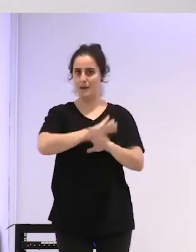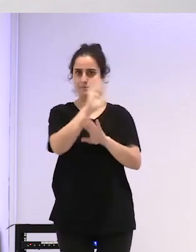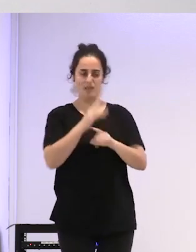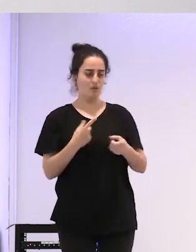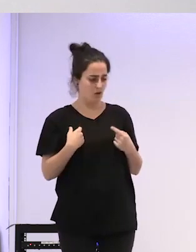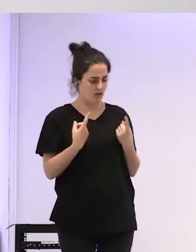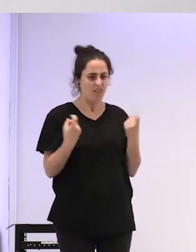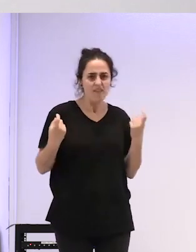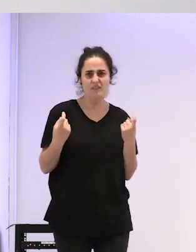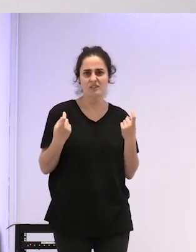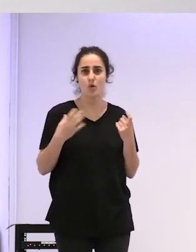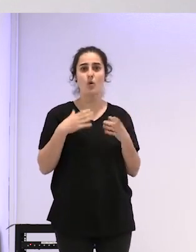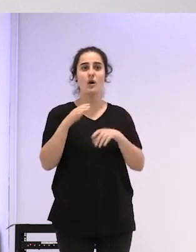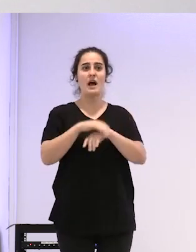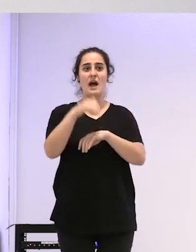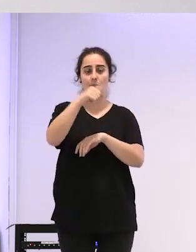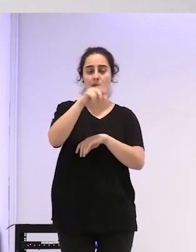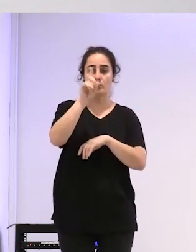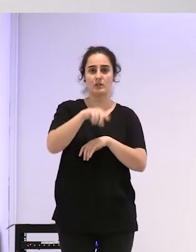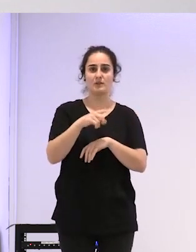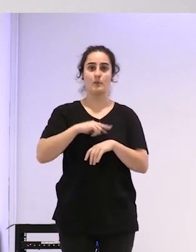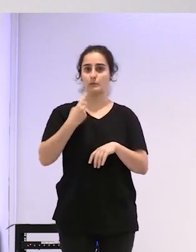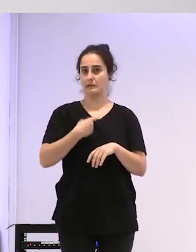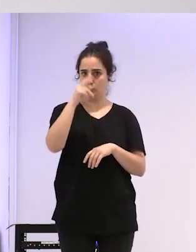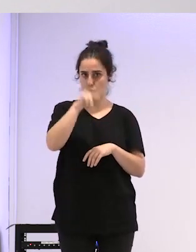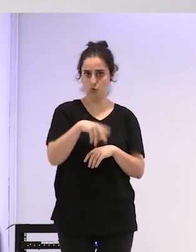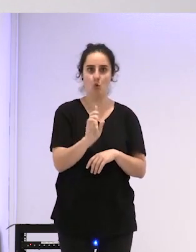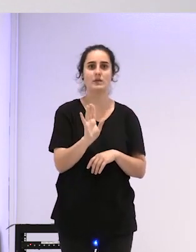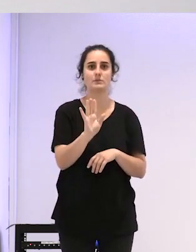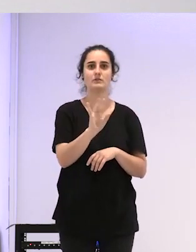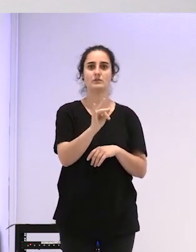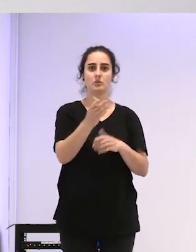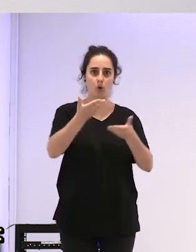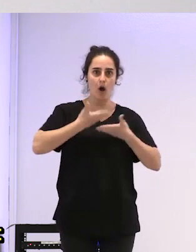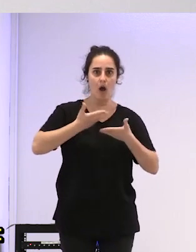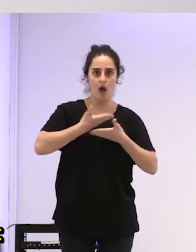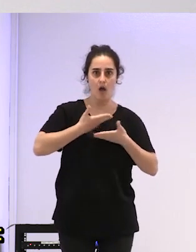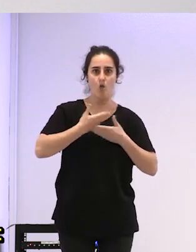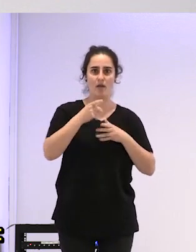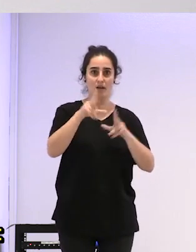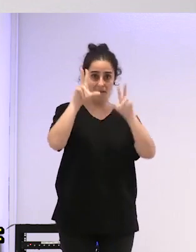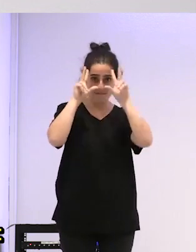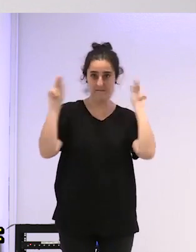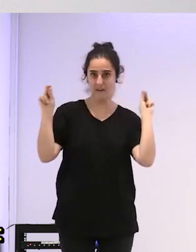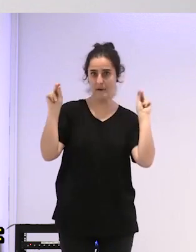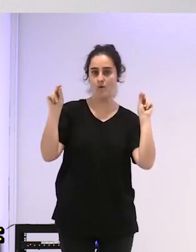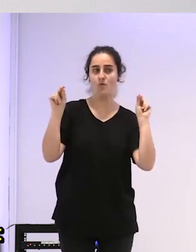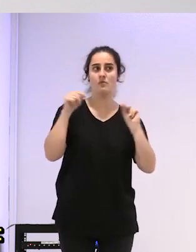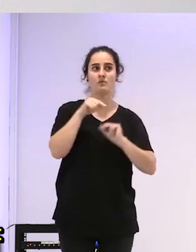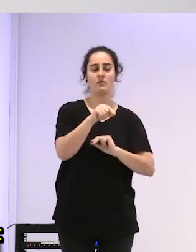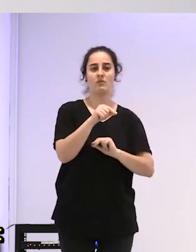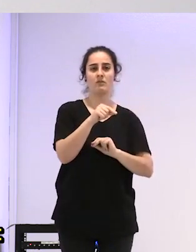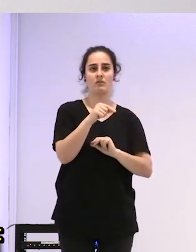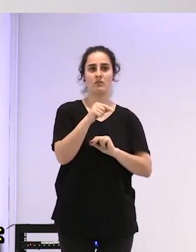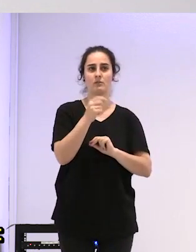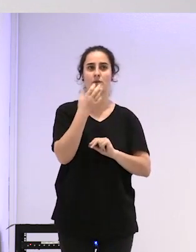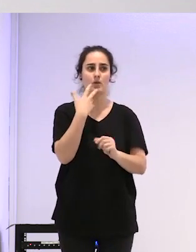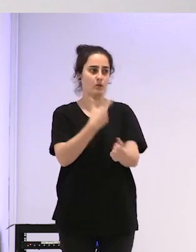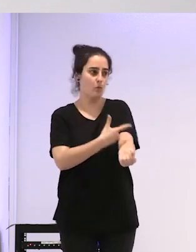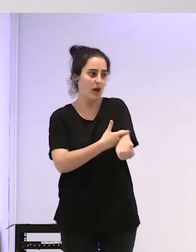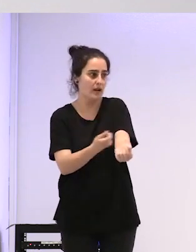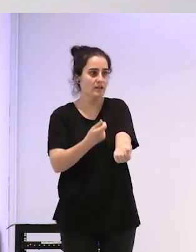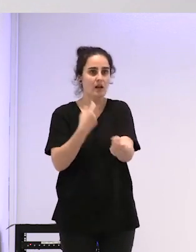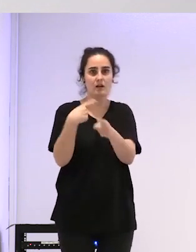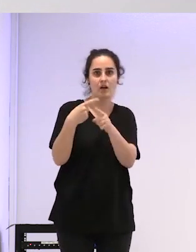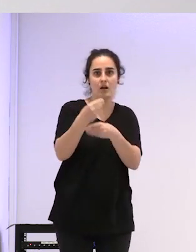en verdad tenemos un amigo que no es trans pero así nos ayuda con cosas que es enfermero y muchas veces como hazme la analítica hazme tal y lo